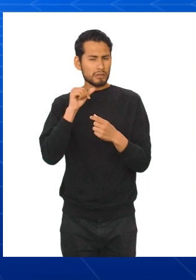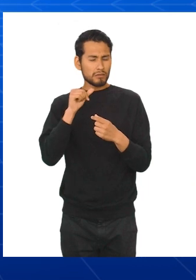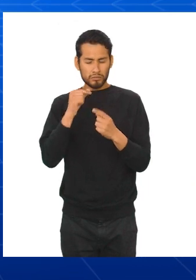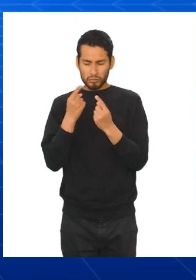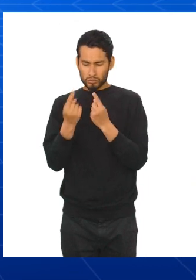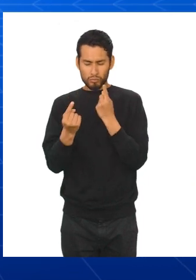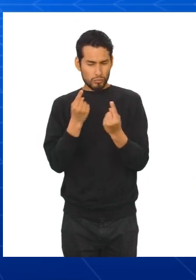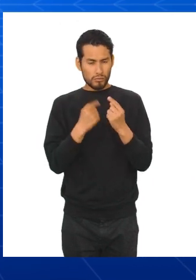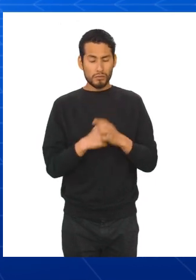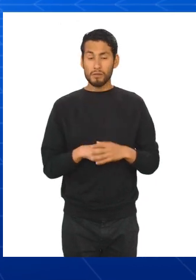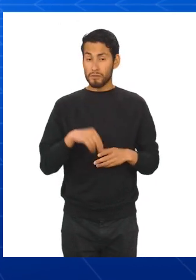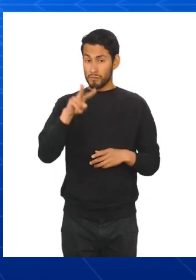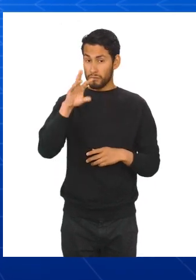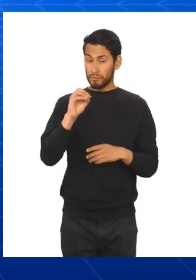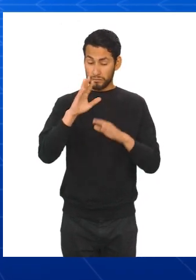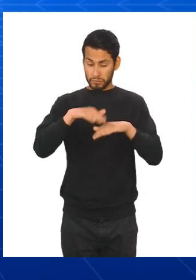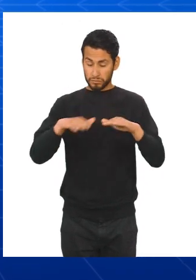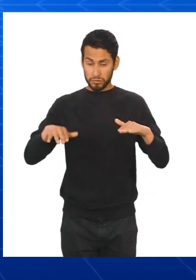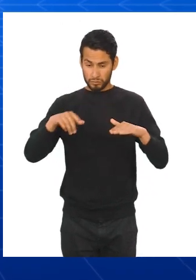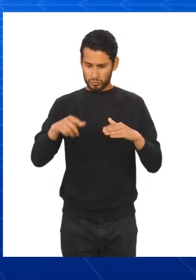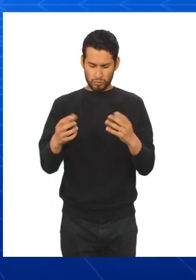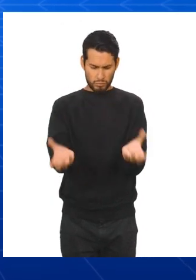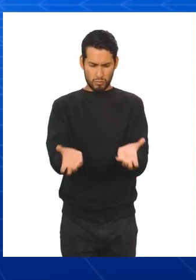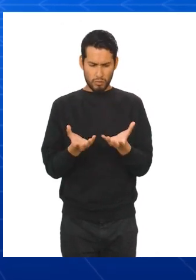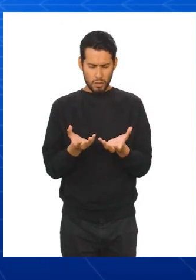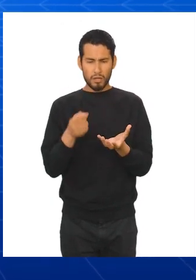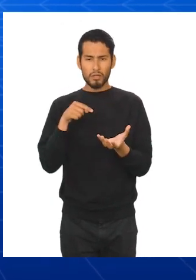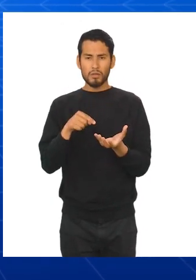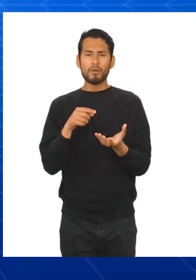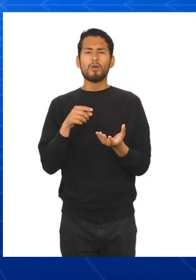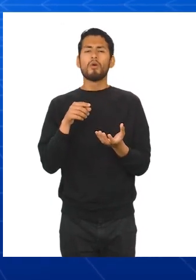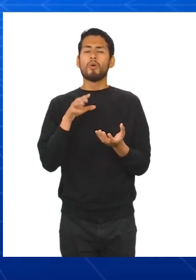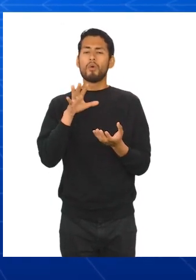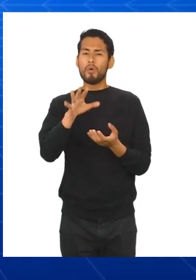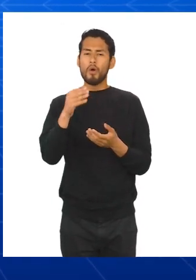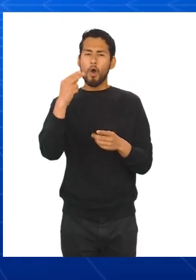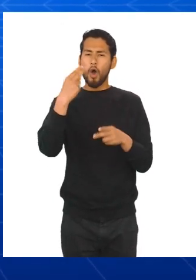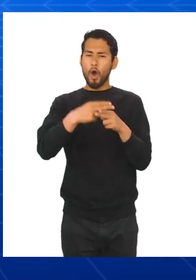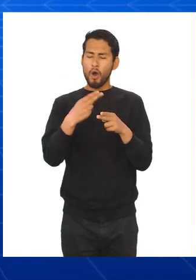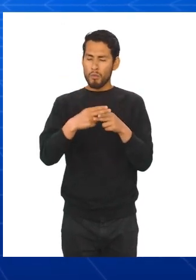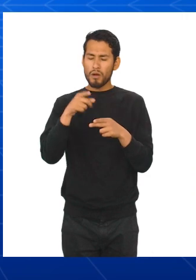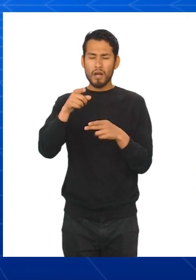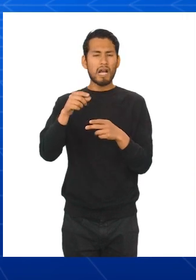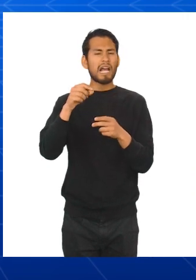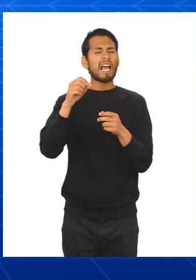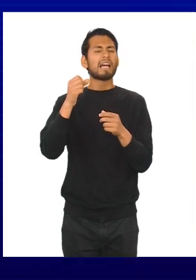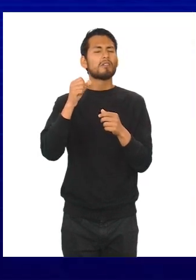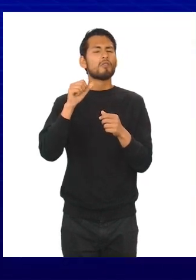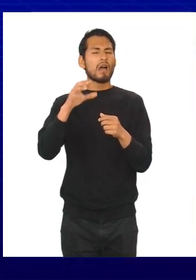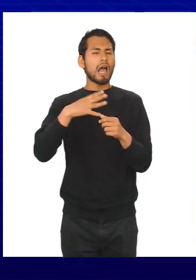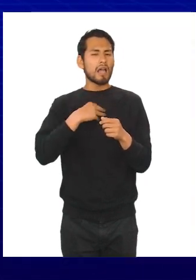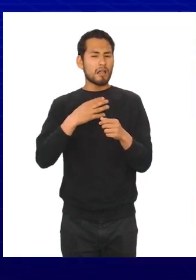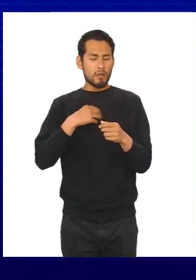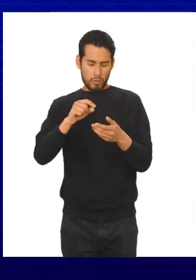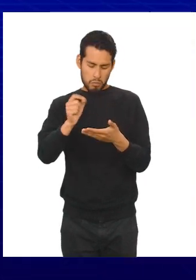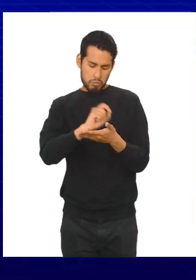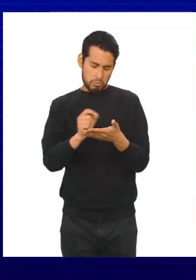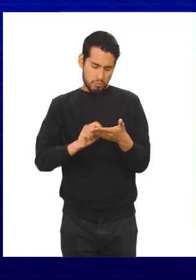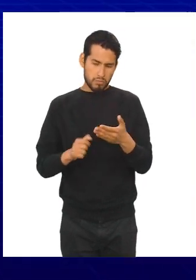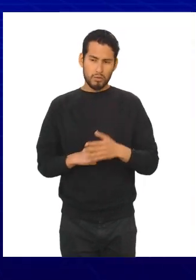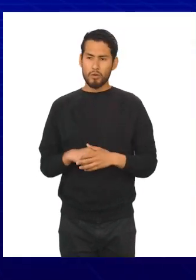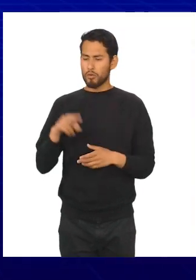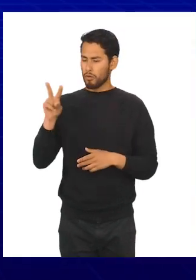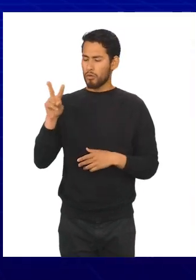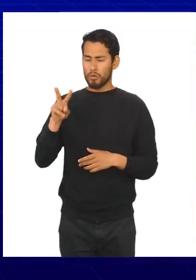agrupados. Es decir, vienen los 20 niños, y así como te dan la edad, así la anotas. 2, 2,